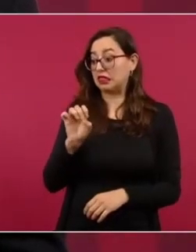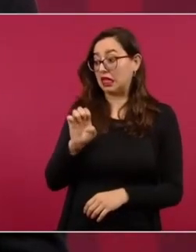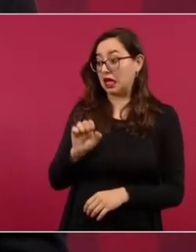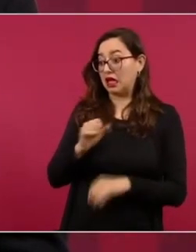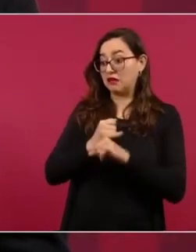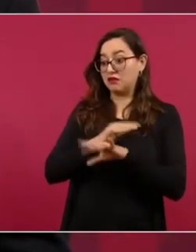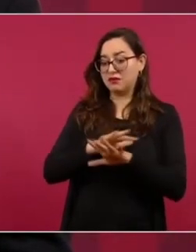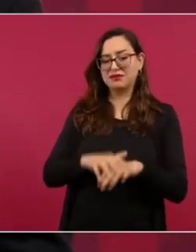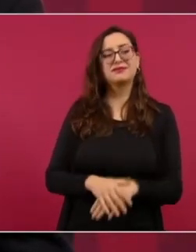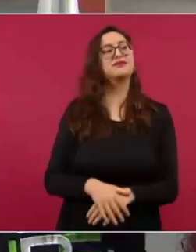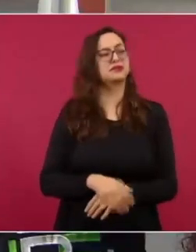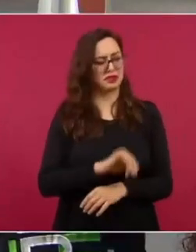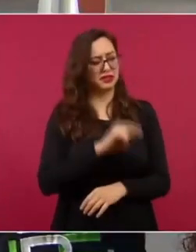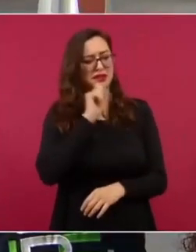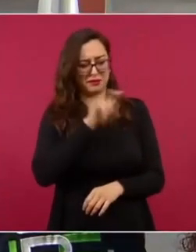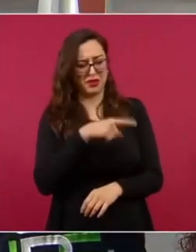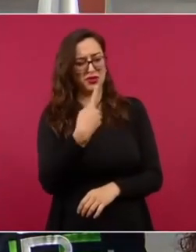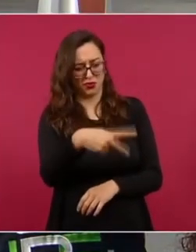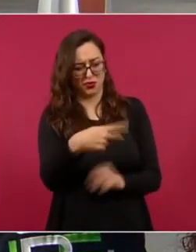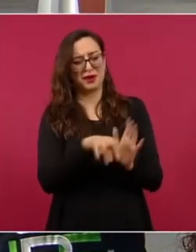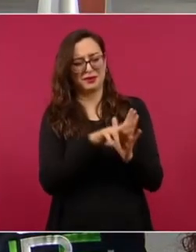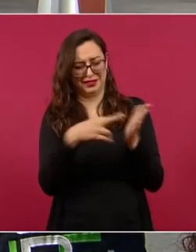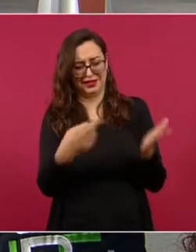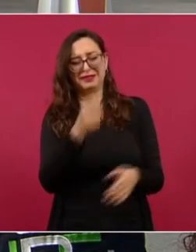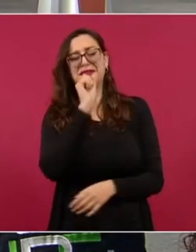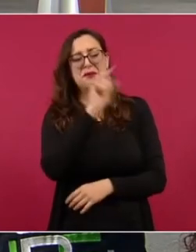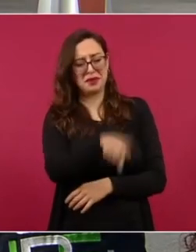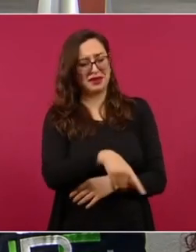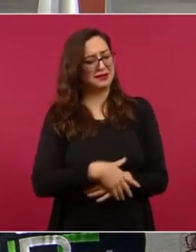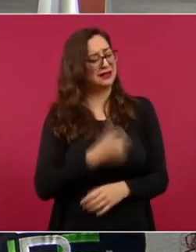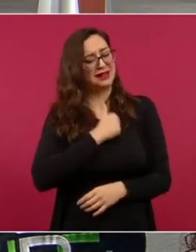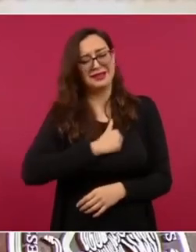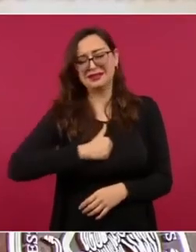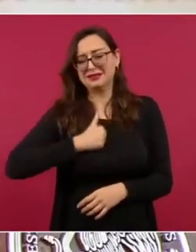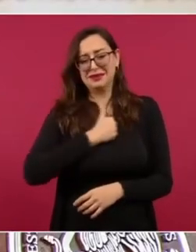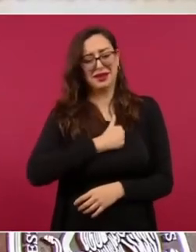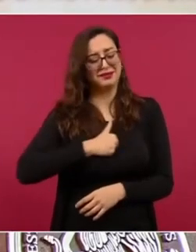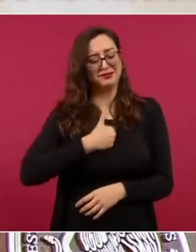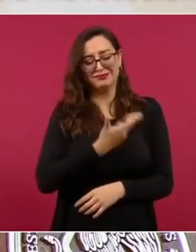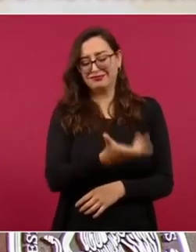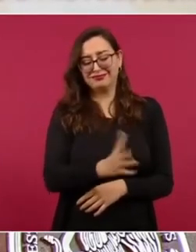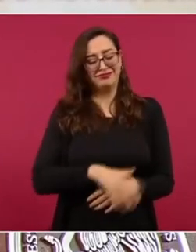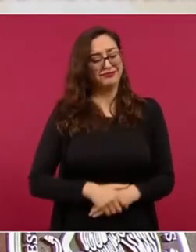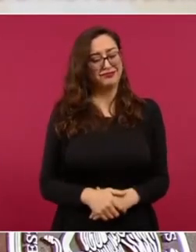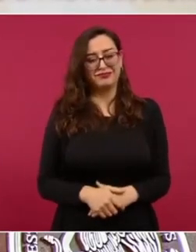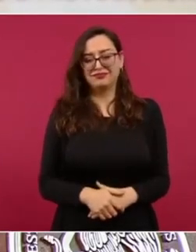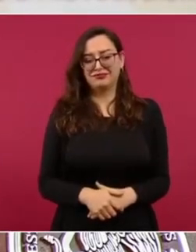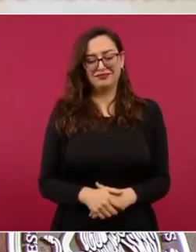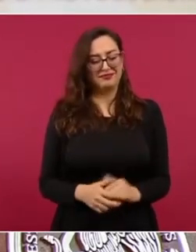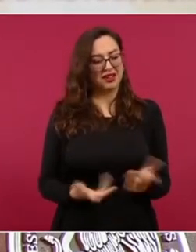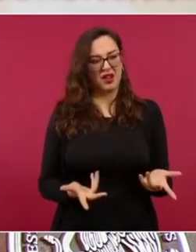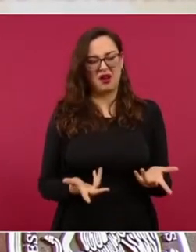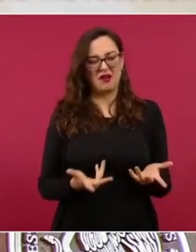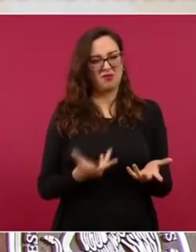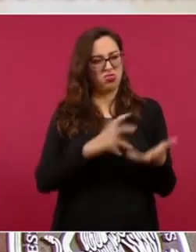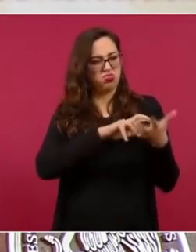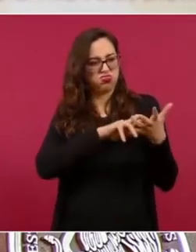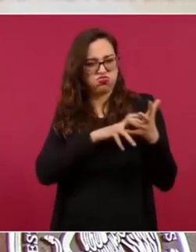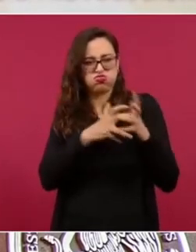informan ustedes. Lo que mencionan también. O lamentable completamente, o sea, es una distorsión